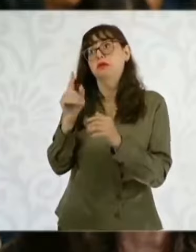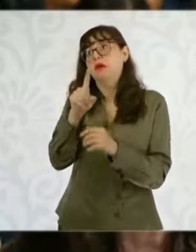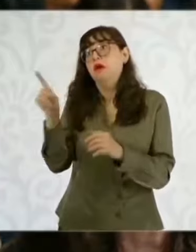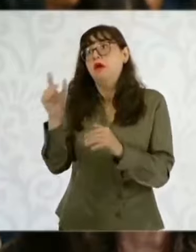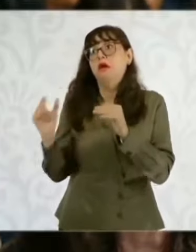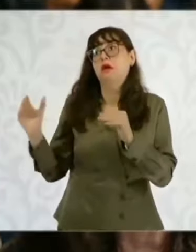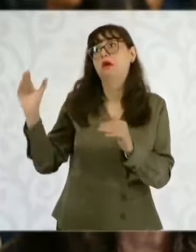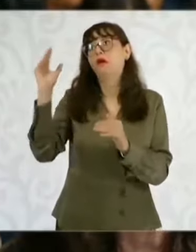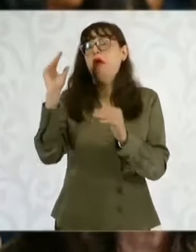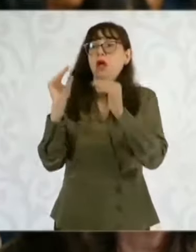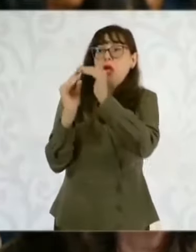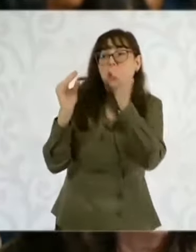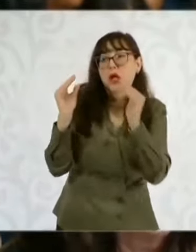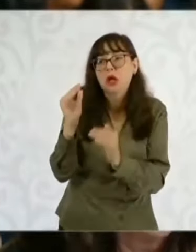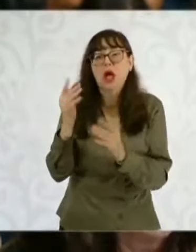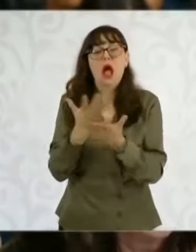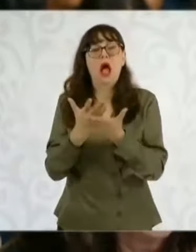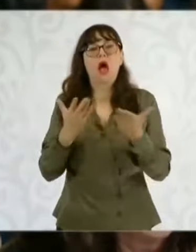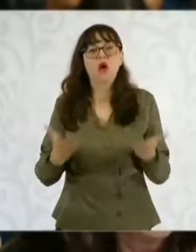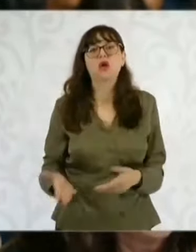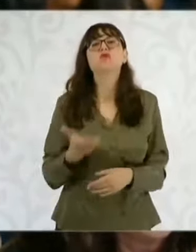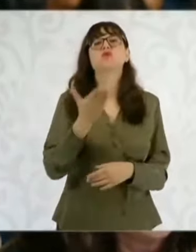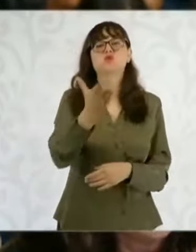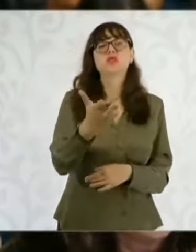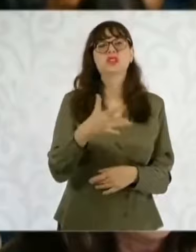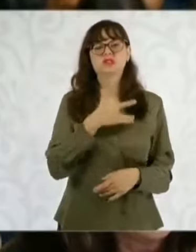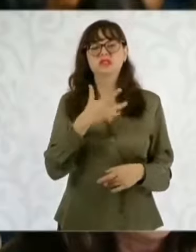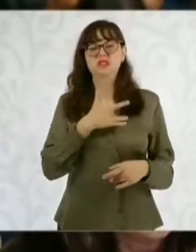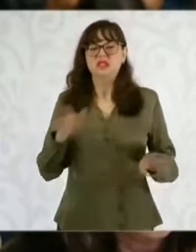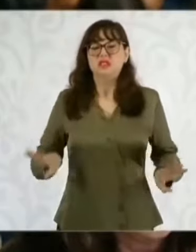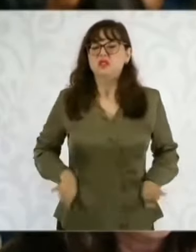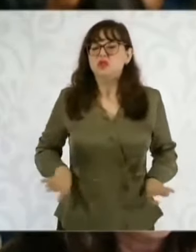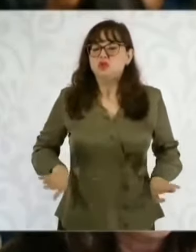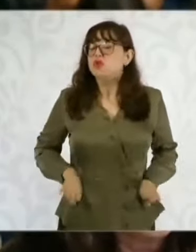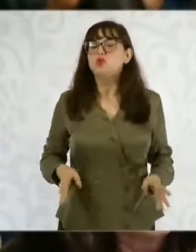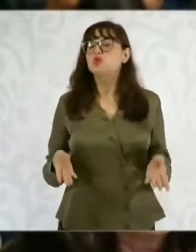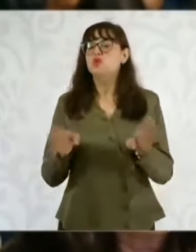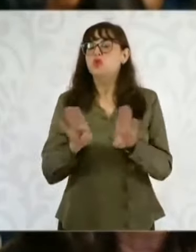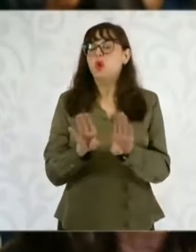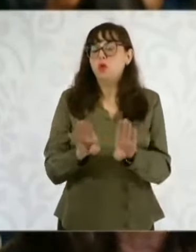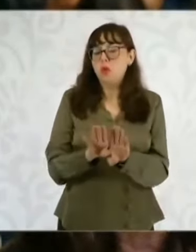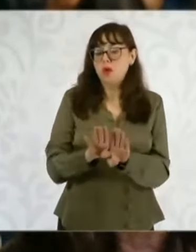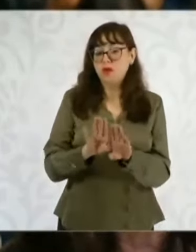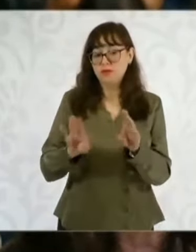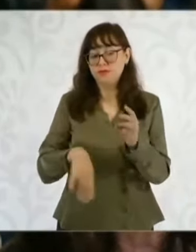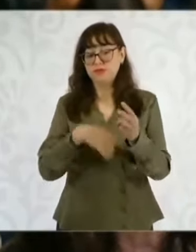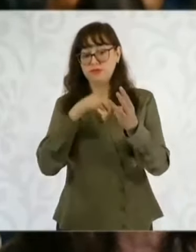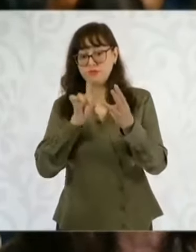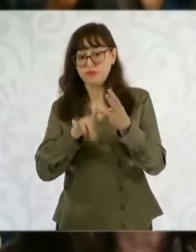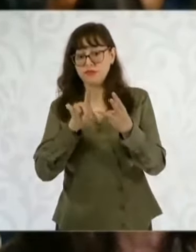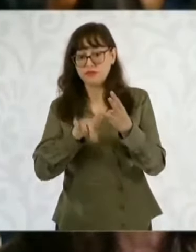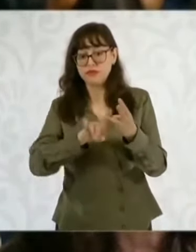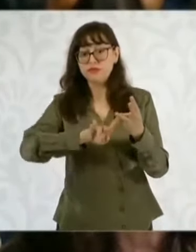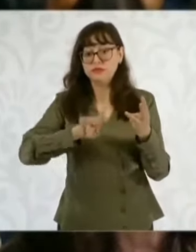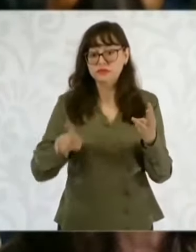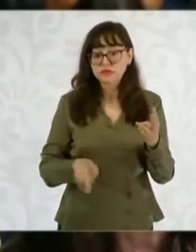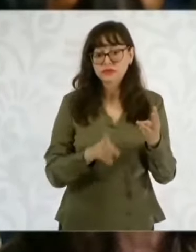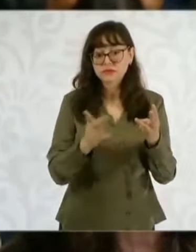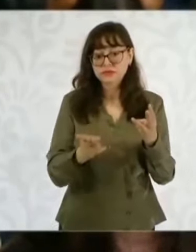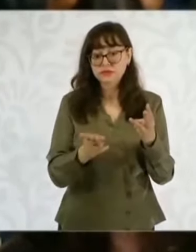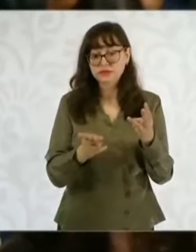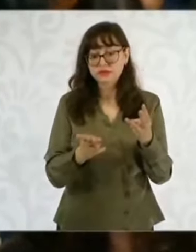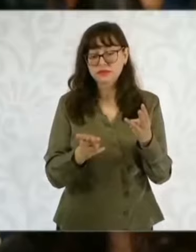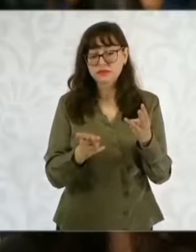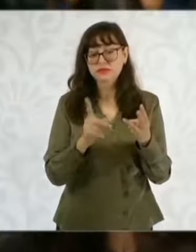económicas que acaba de mencionar el canciller? Y la segunda, ¿considera usted que